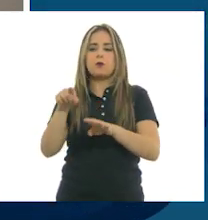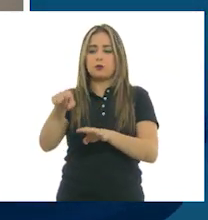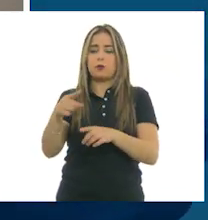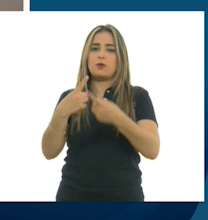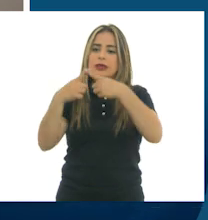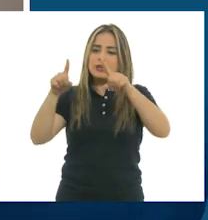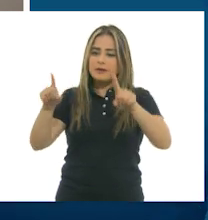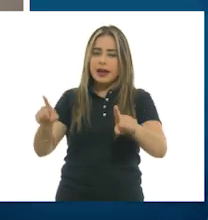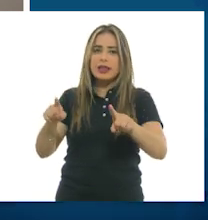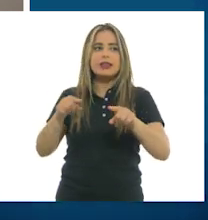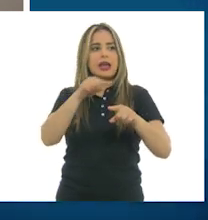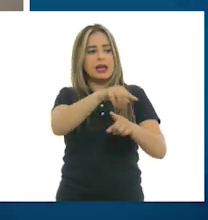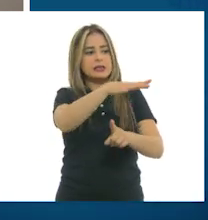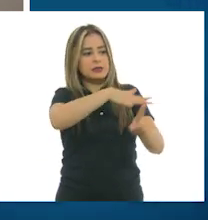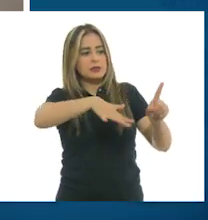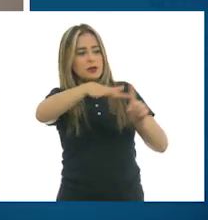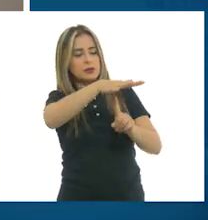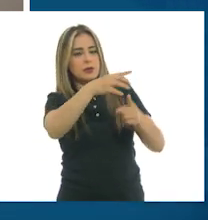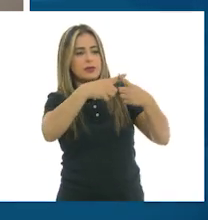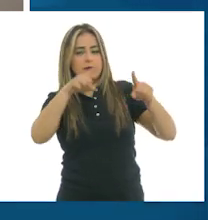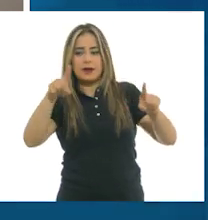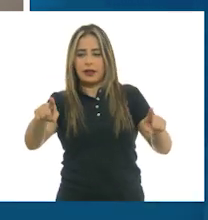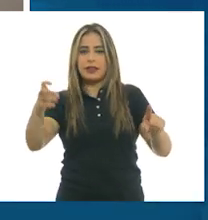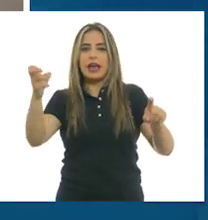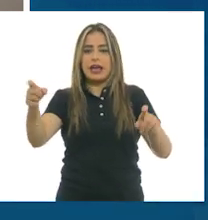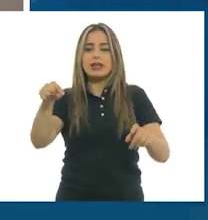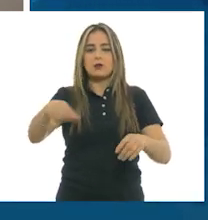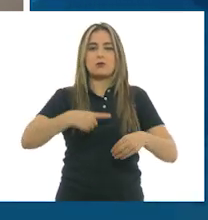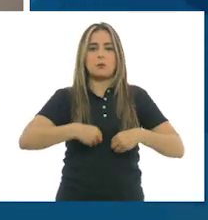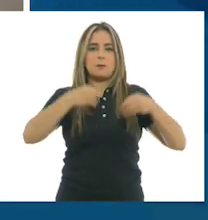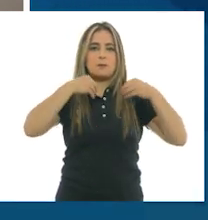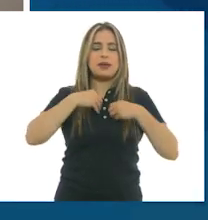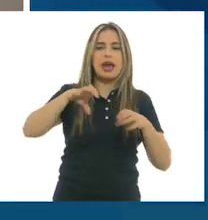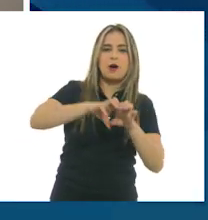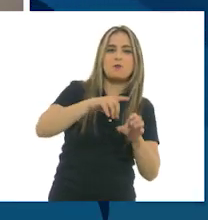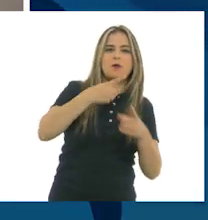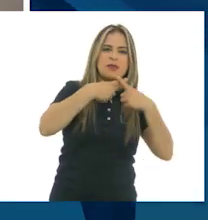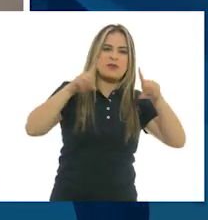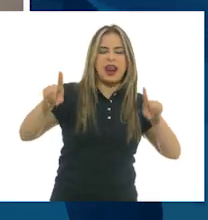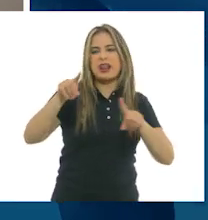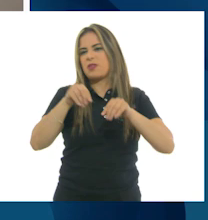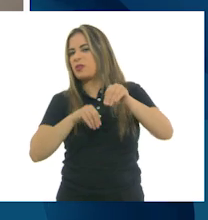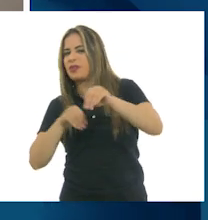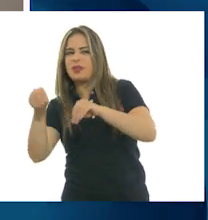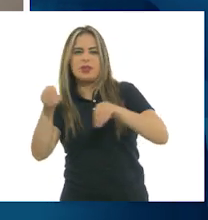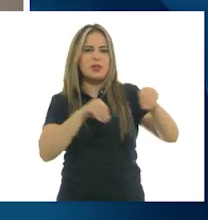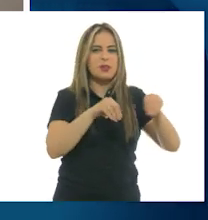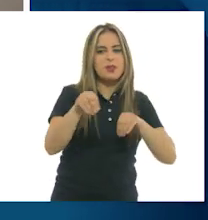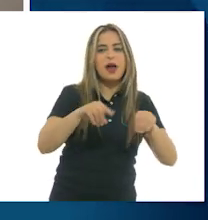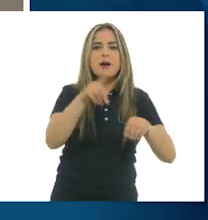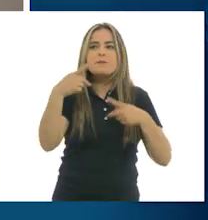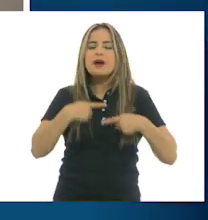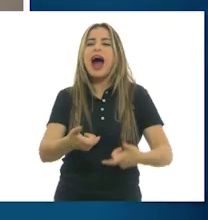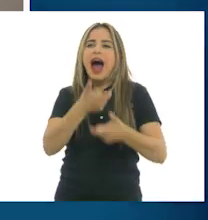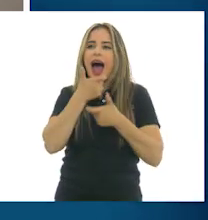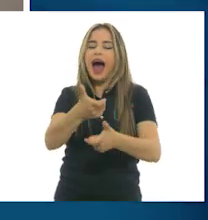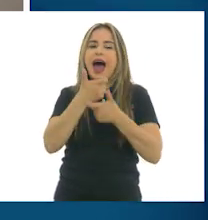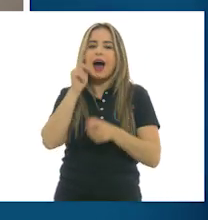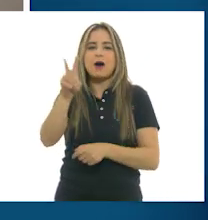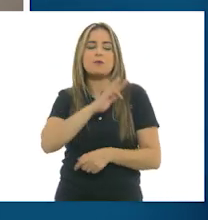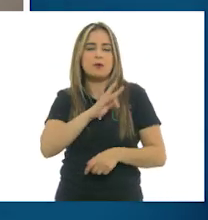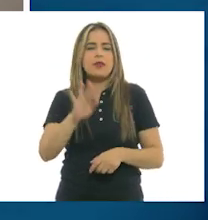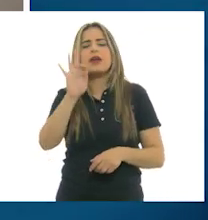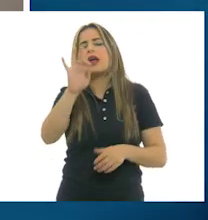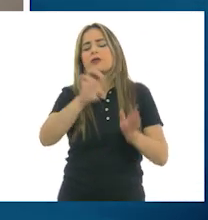el mismo y la situación, por ejemplo, entre el mismo y su entorno. Por ejemplo, puede ser un personaje que es muy seguro de sí mismo